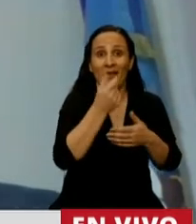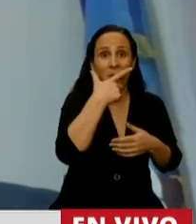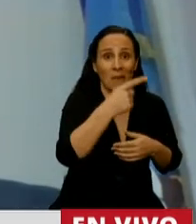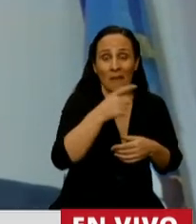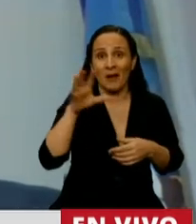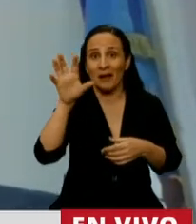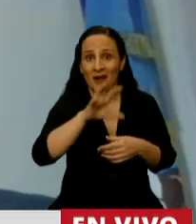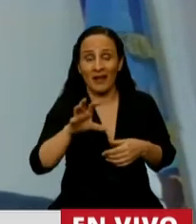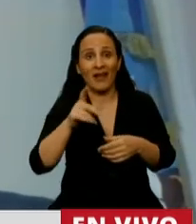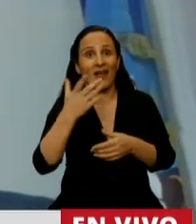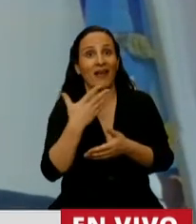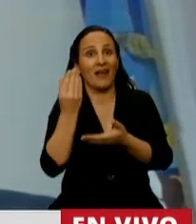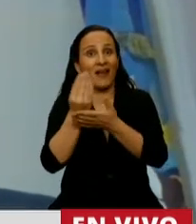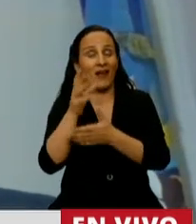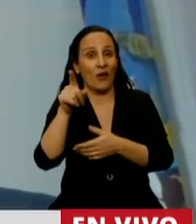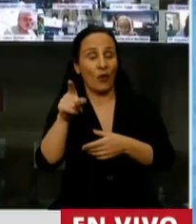nuestra jurisdicción.